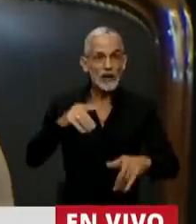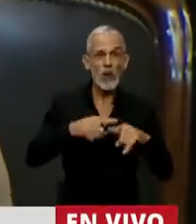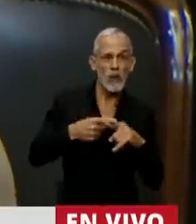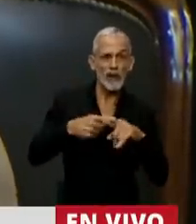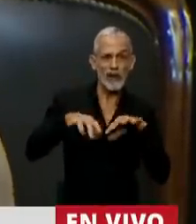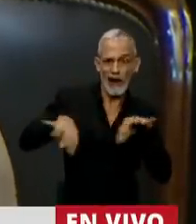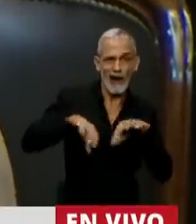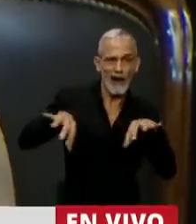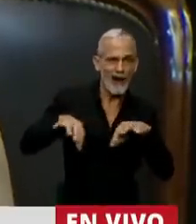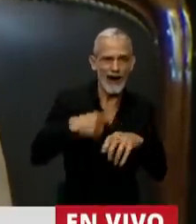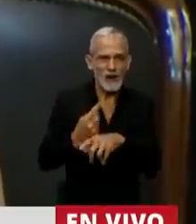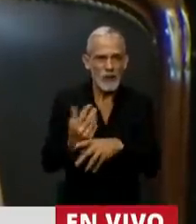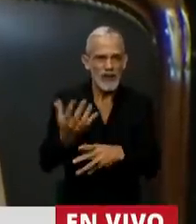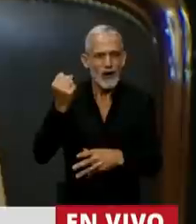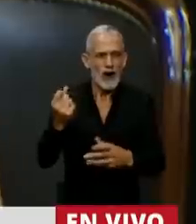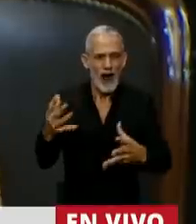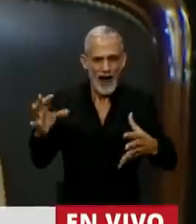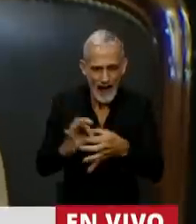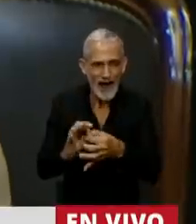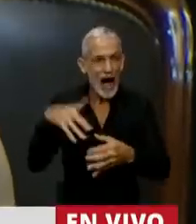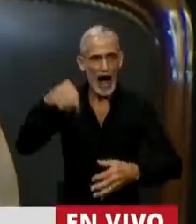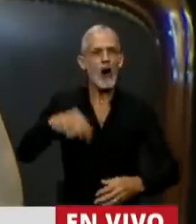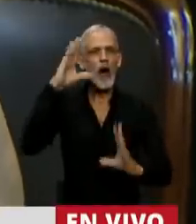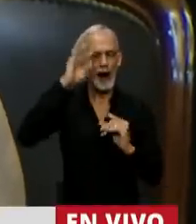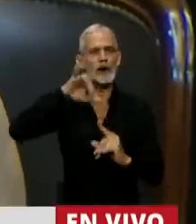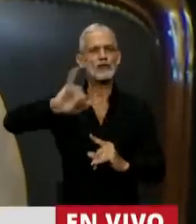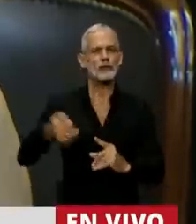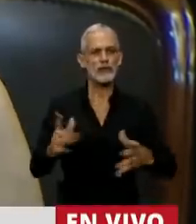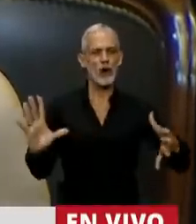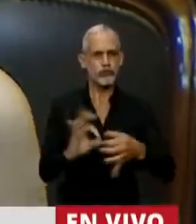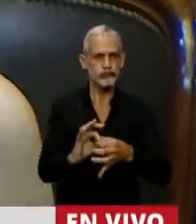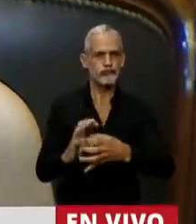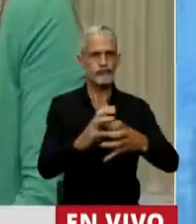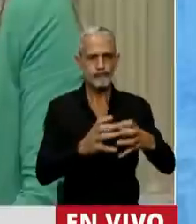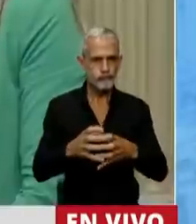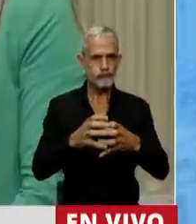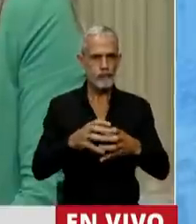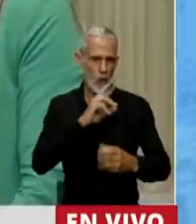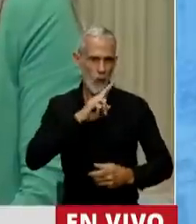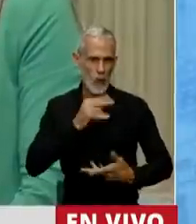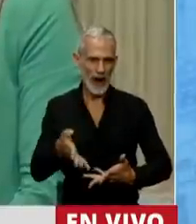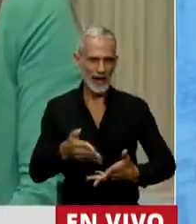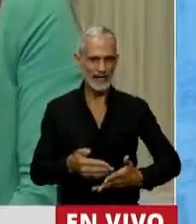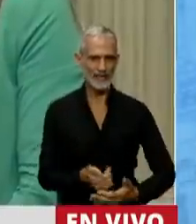política argentina, lo estamos haciendo las mujeres esta noche. Por eso,